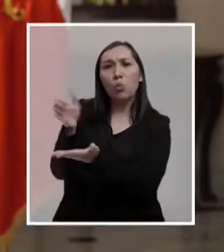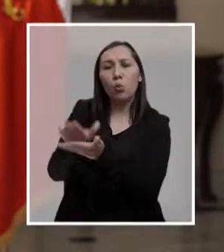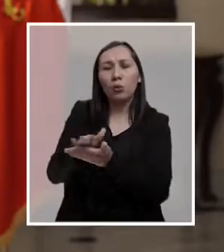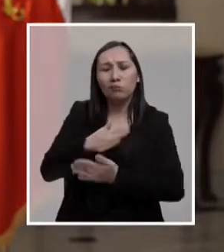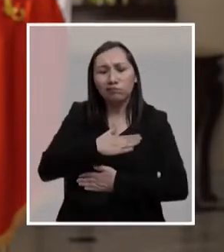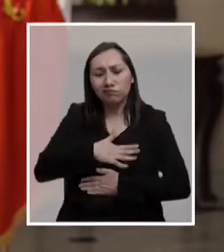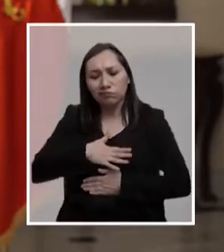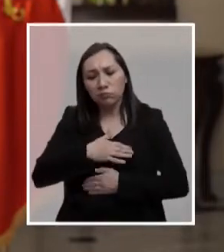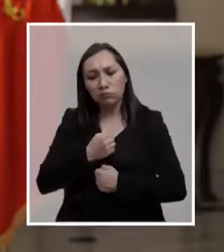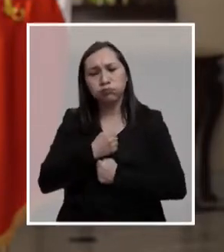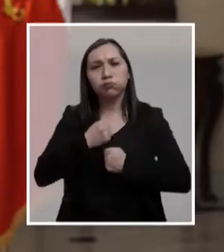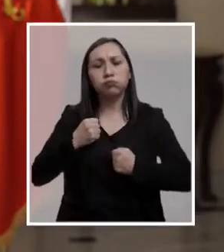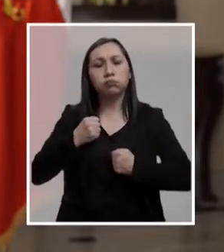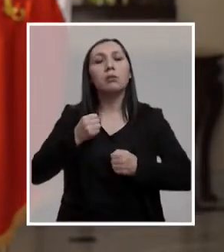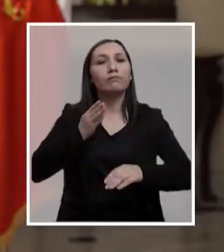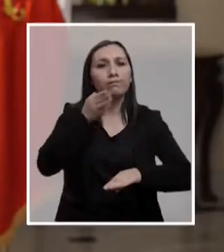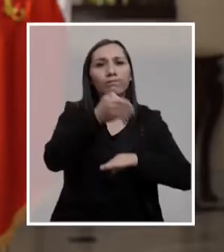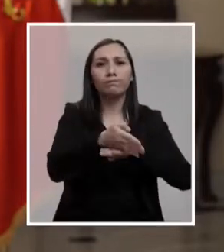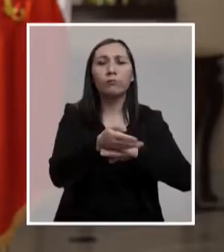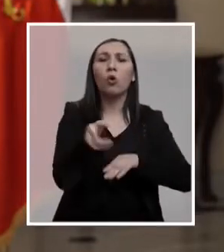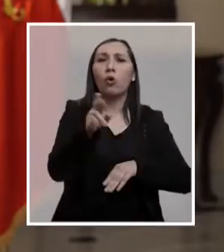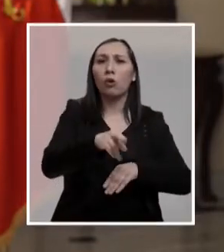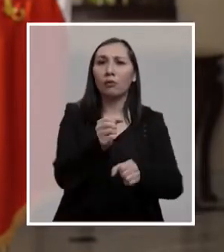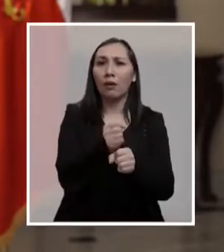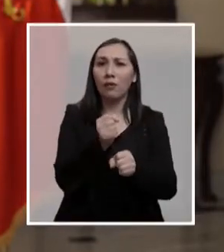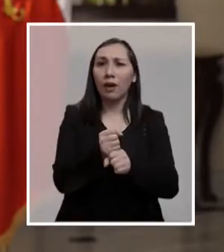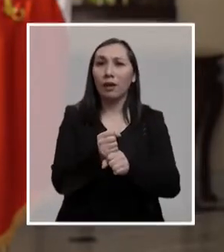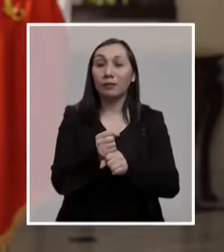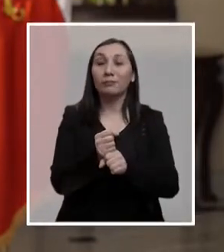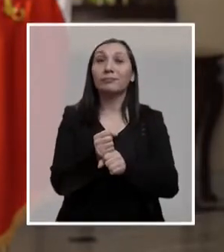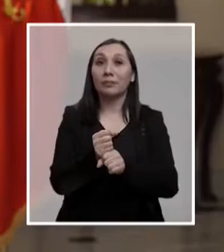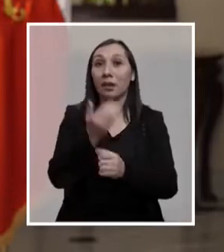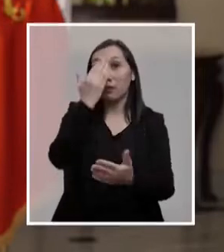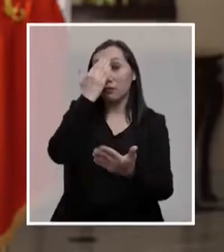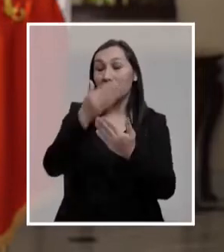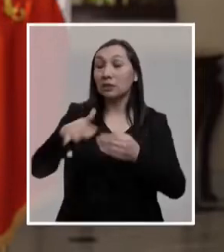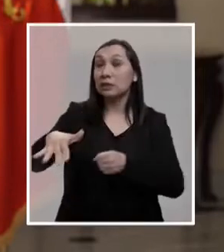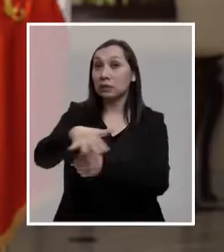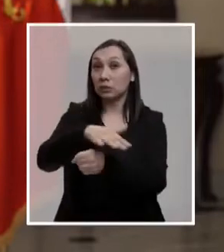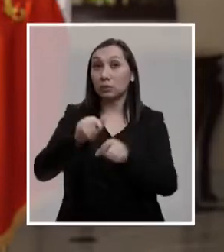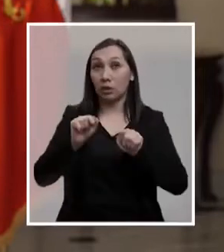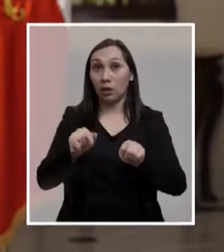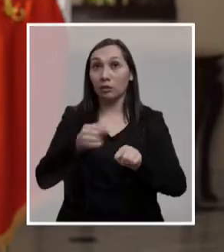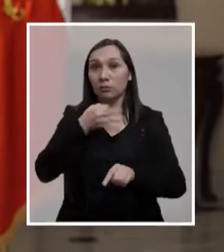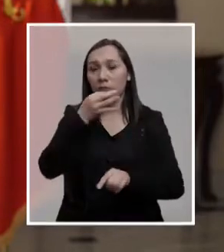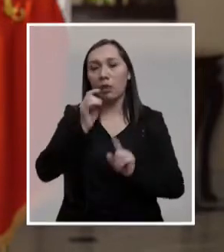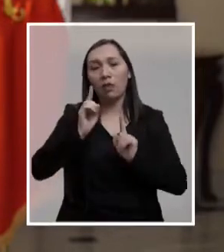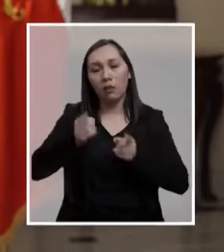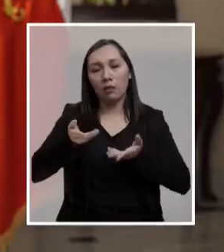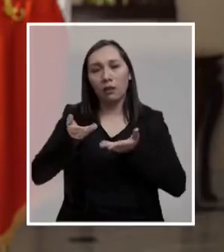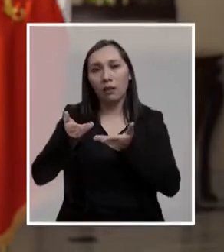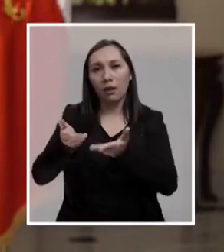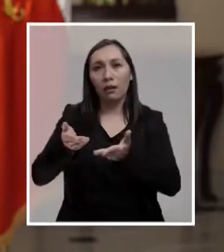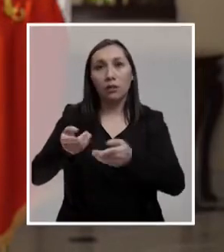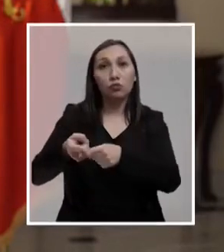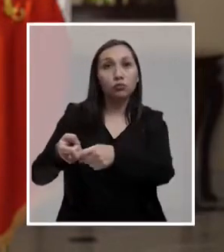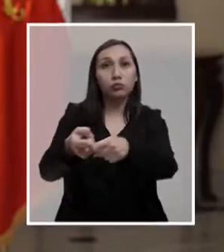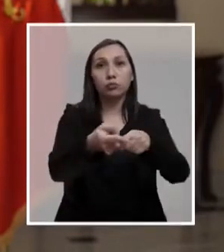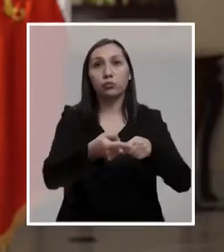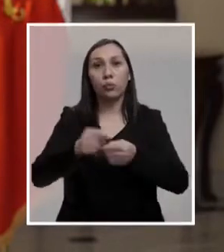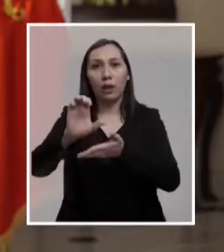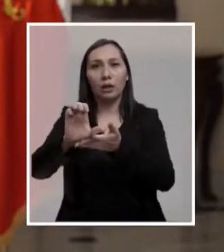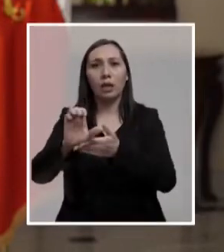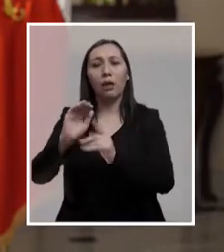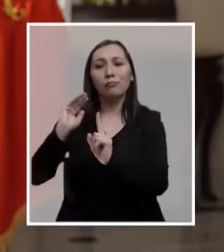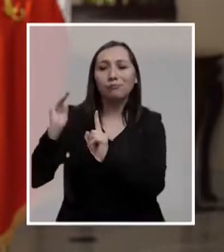y así recuperar fuerzas para volver a trabajar? Quienes se enfrentan a situaciones como esta merecen que la sociedad y el